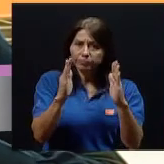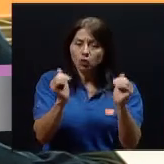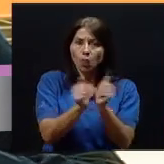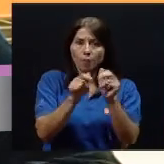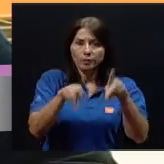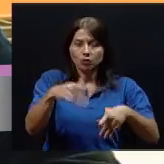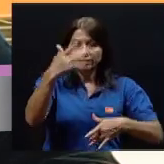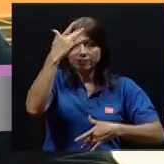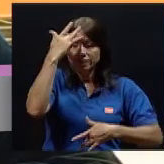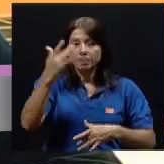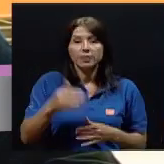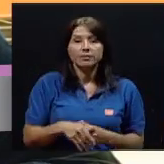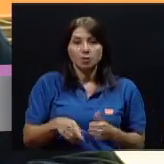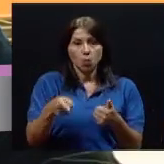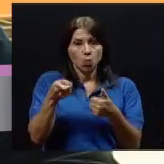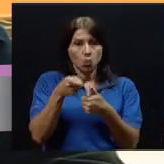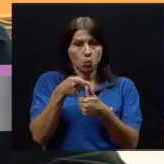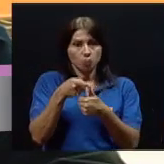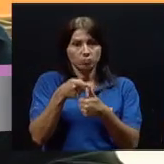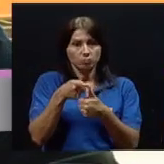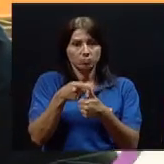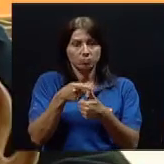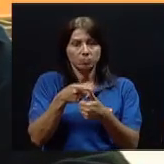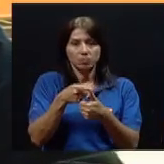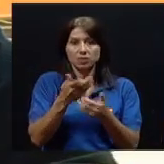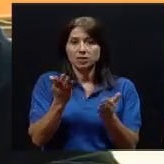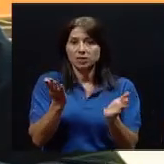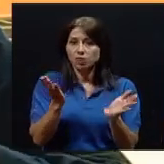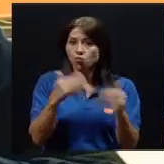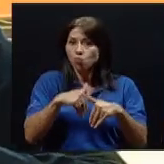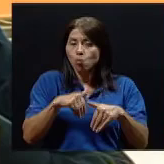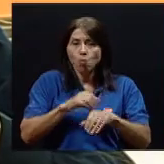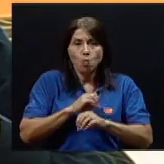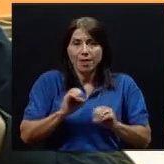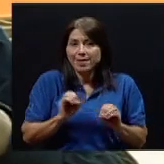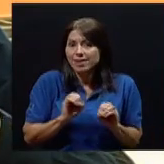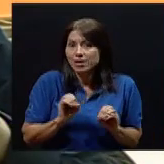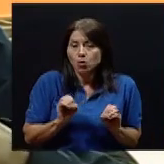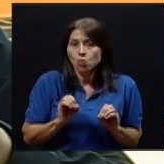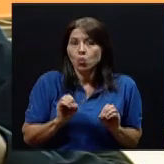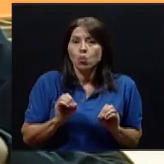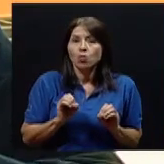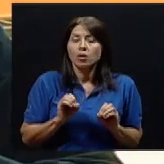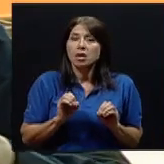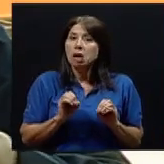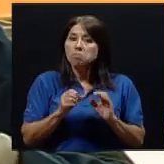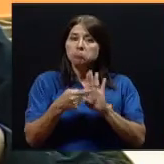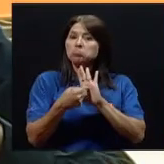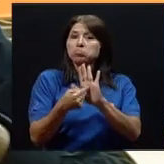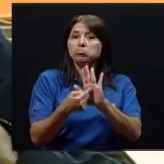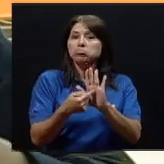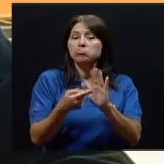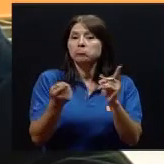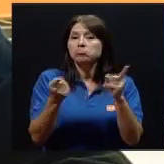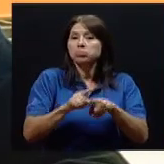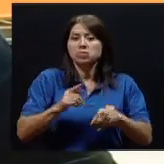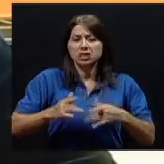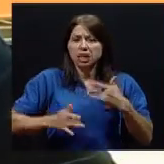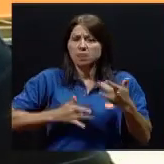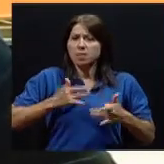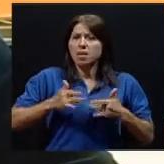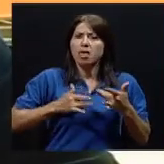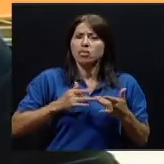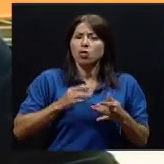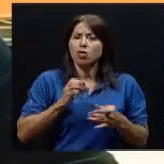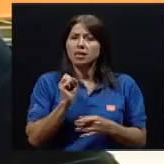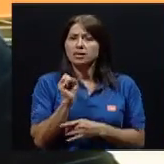uno, si no tengo ninguna de las componentes del síndrome, ni nada que eventualmente se aproxime como